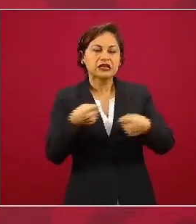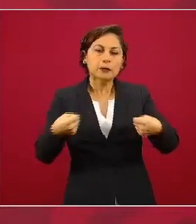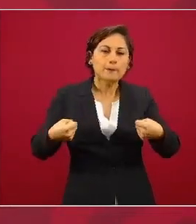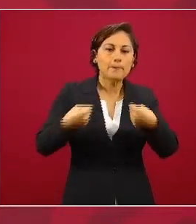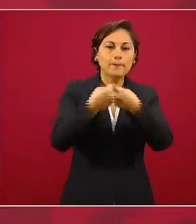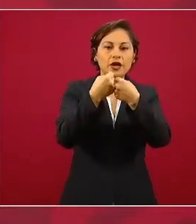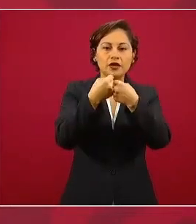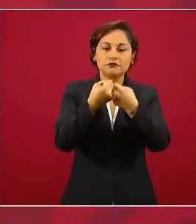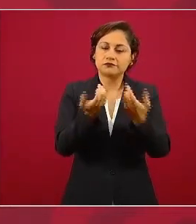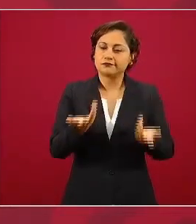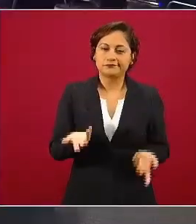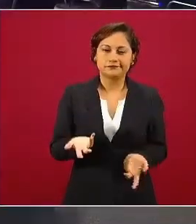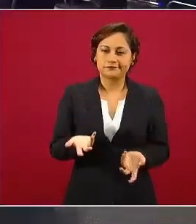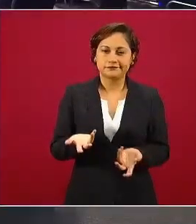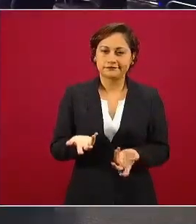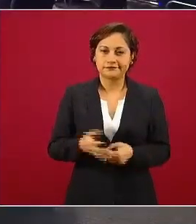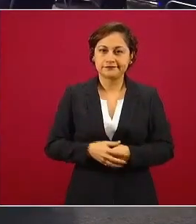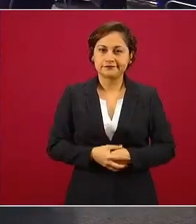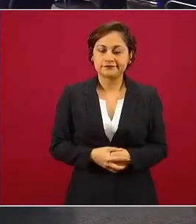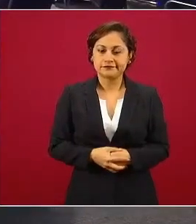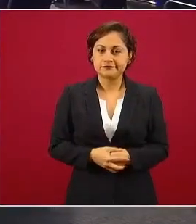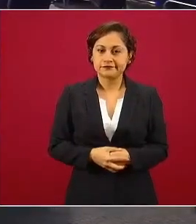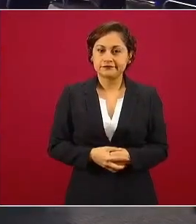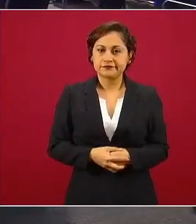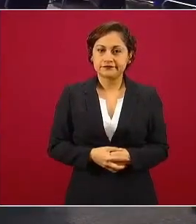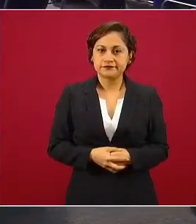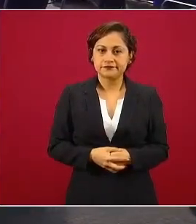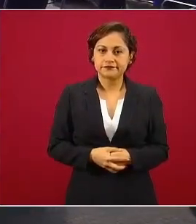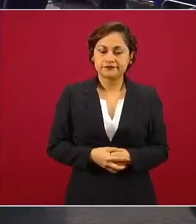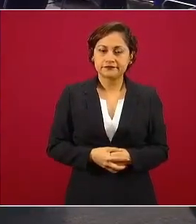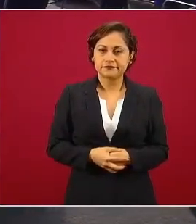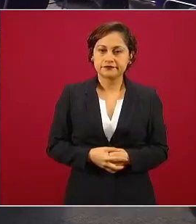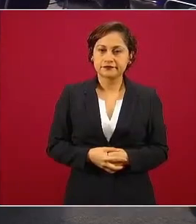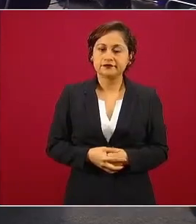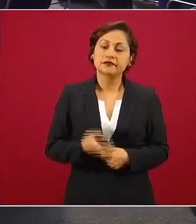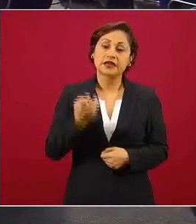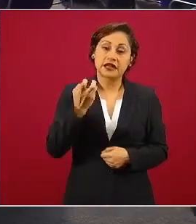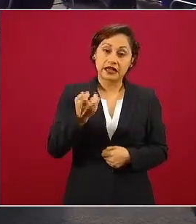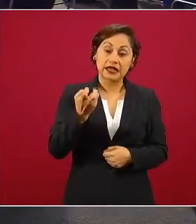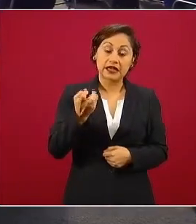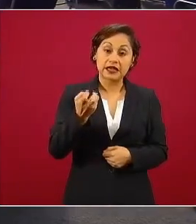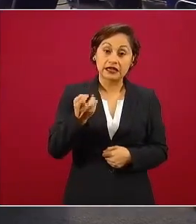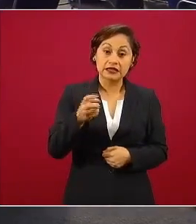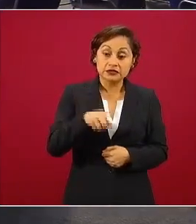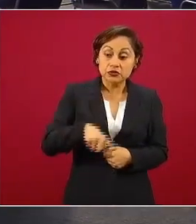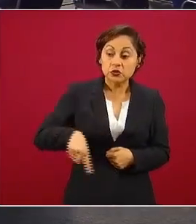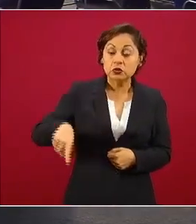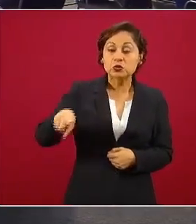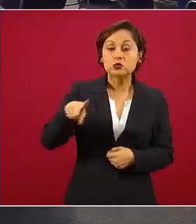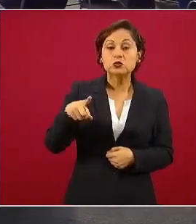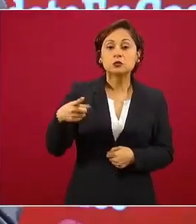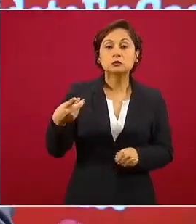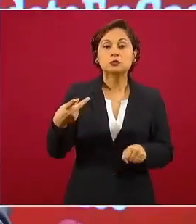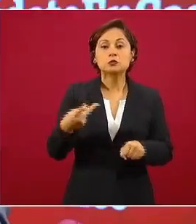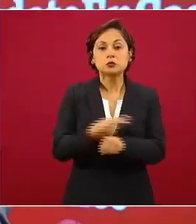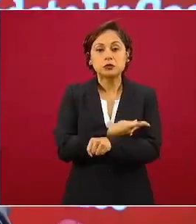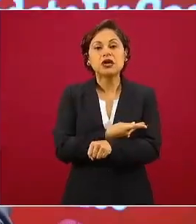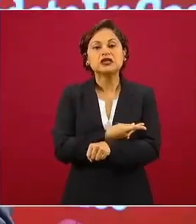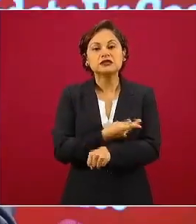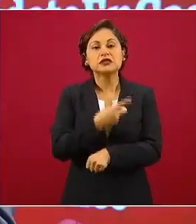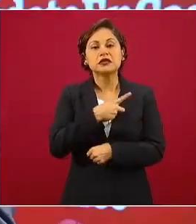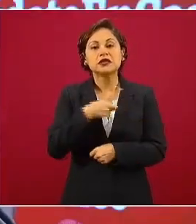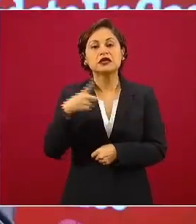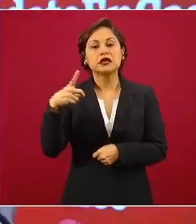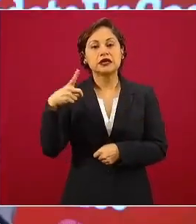hay que ubicarlo en el marco de los